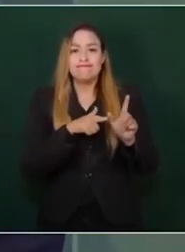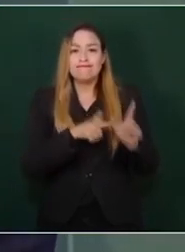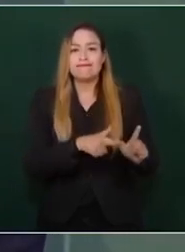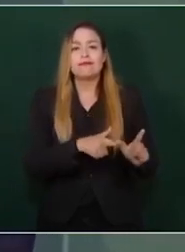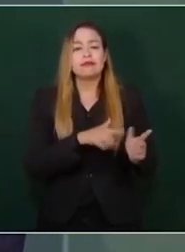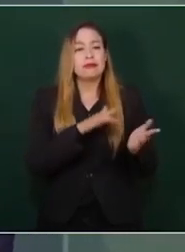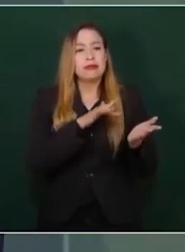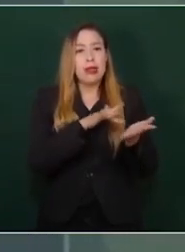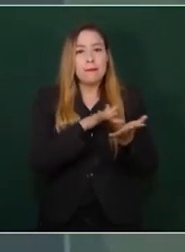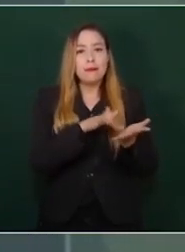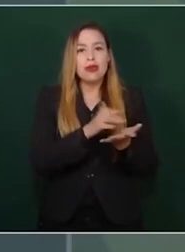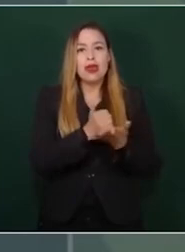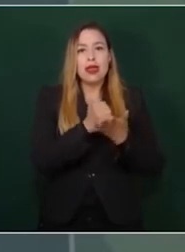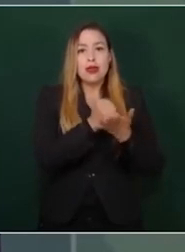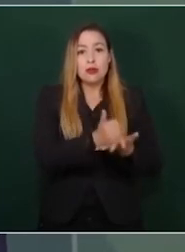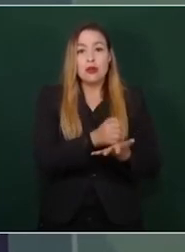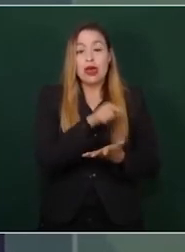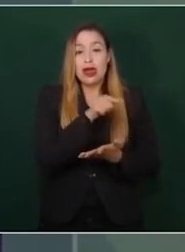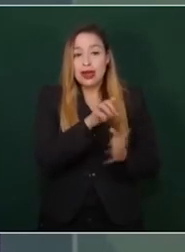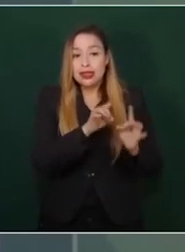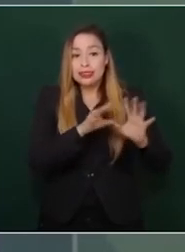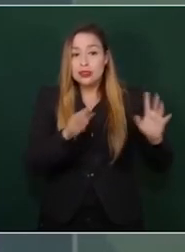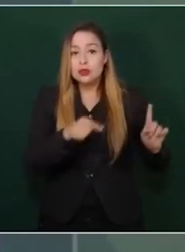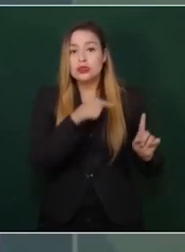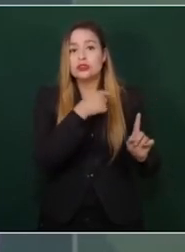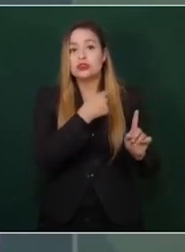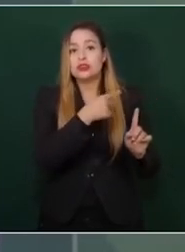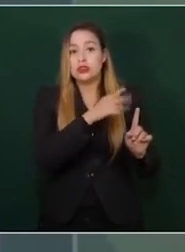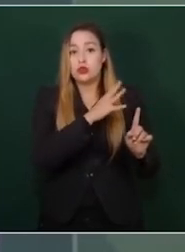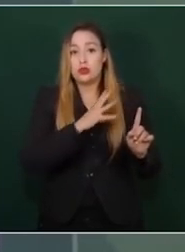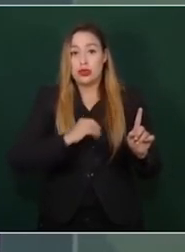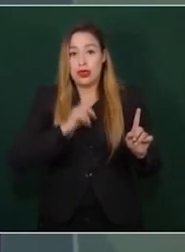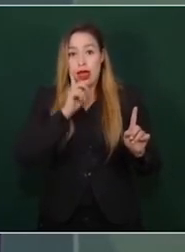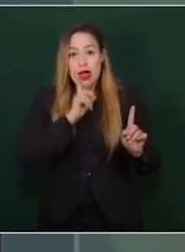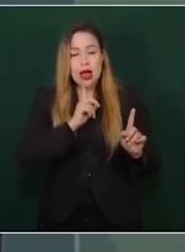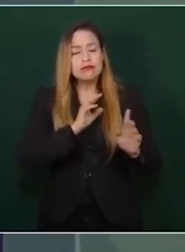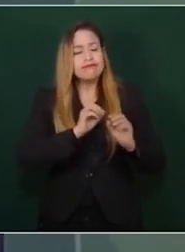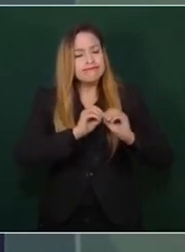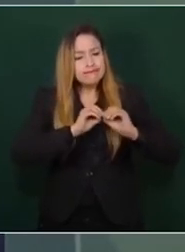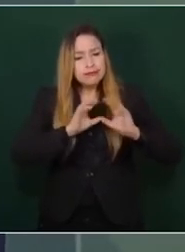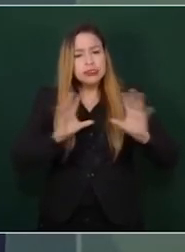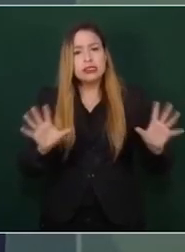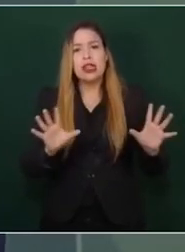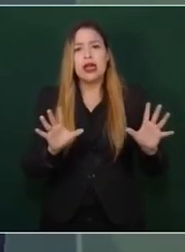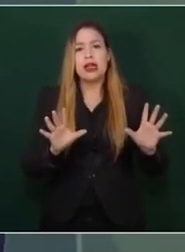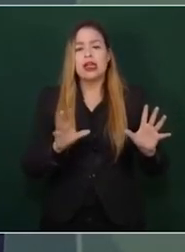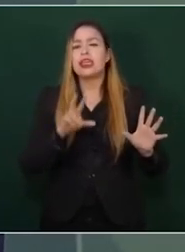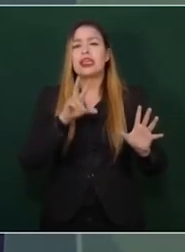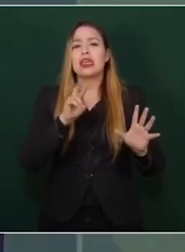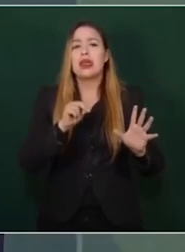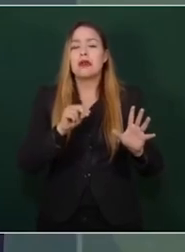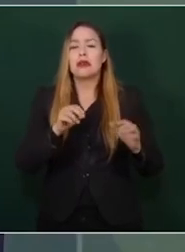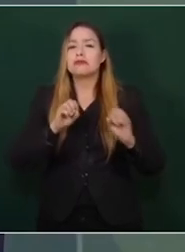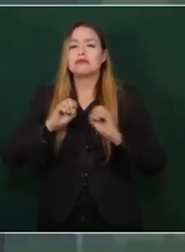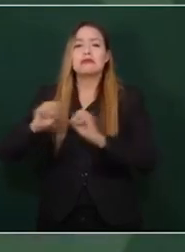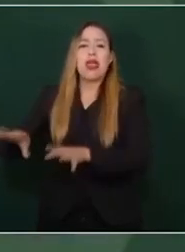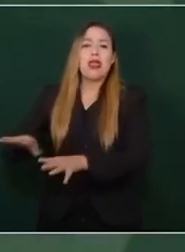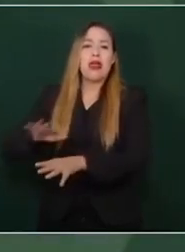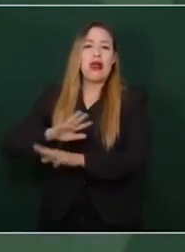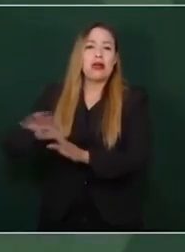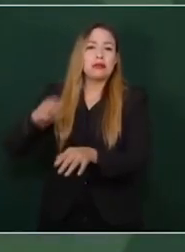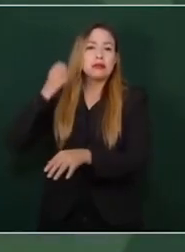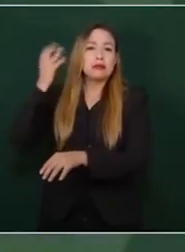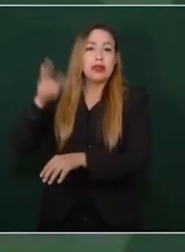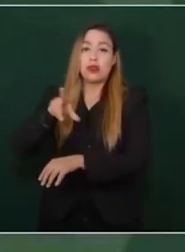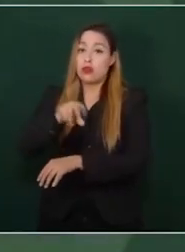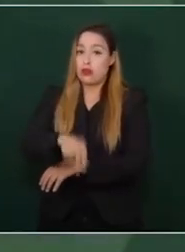esclarecer lo sucedido y a que no haya impunidad, y